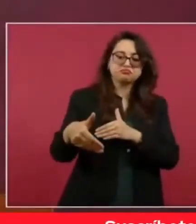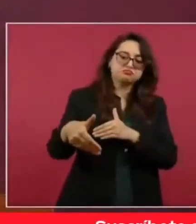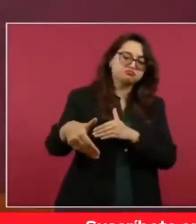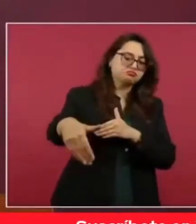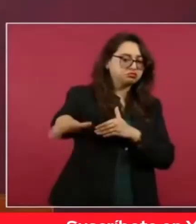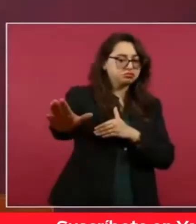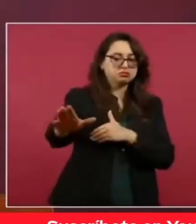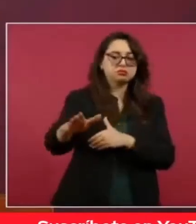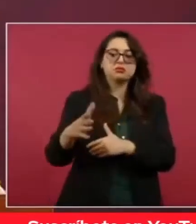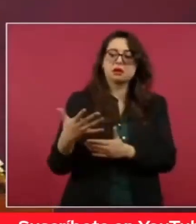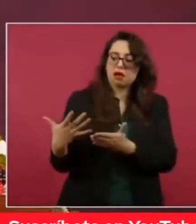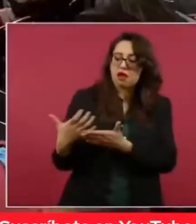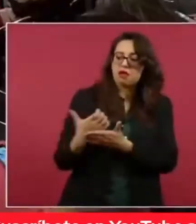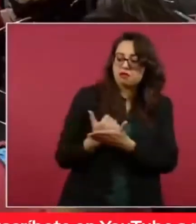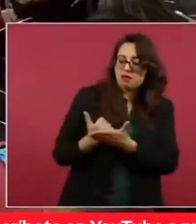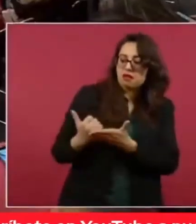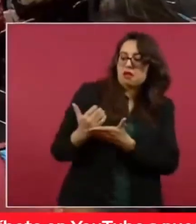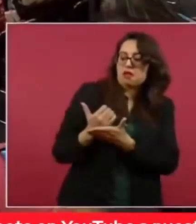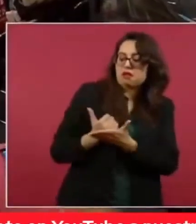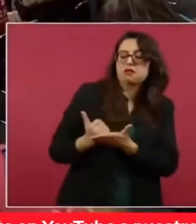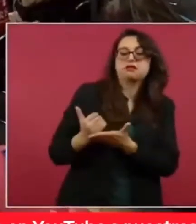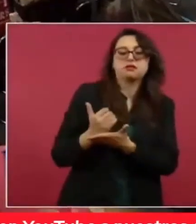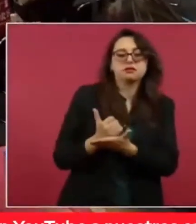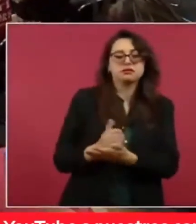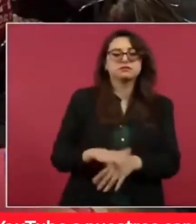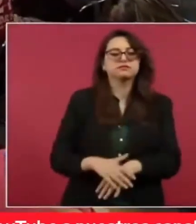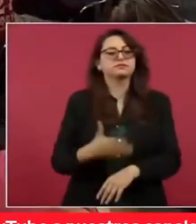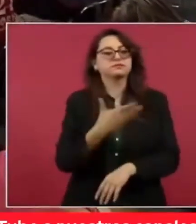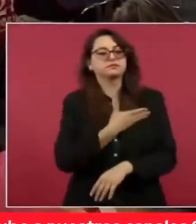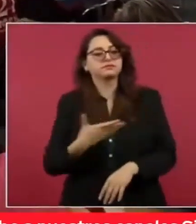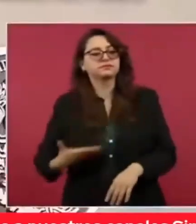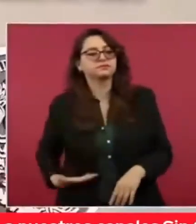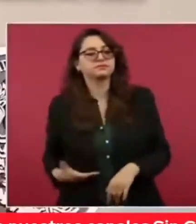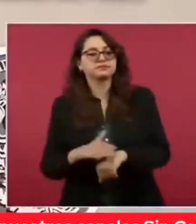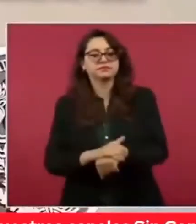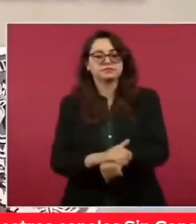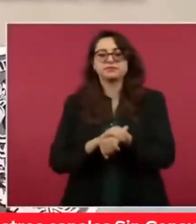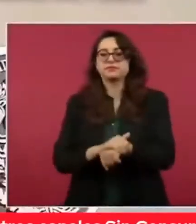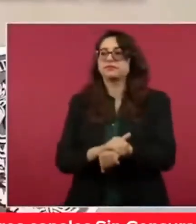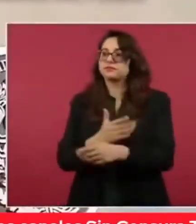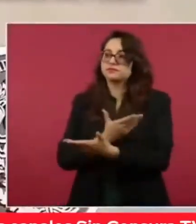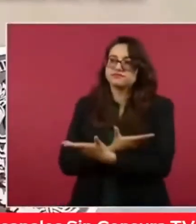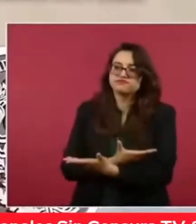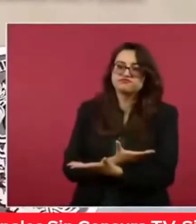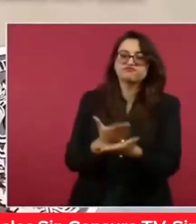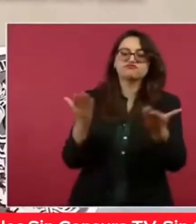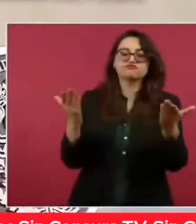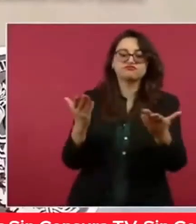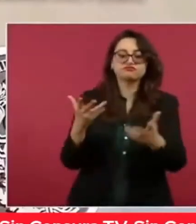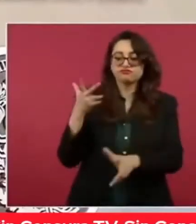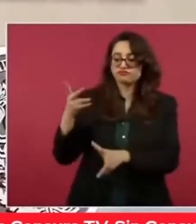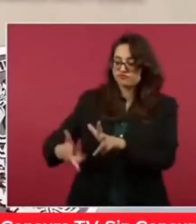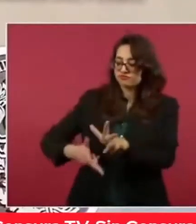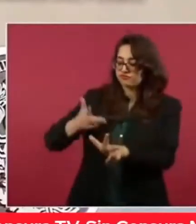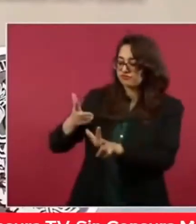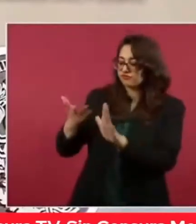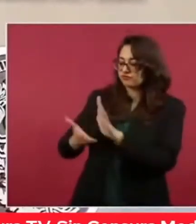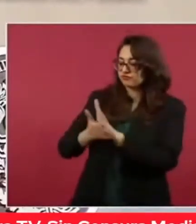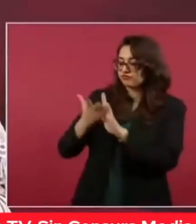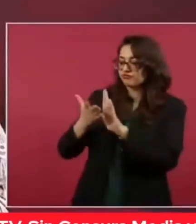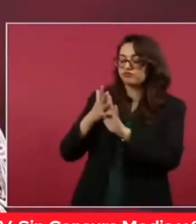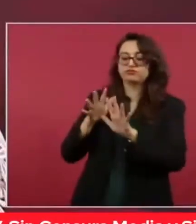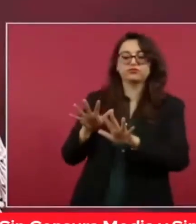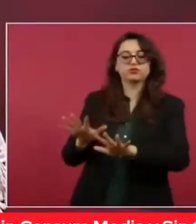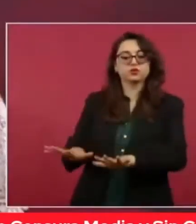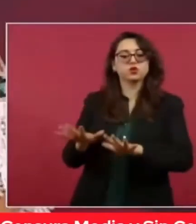un largo plazo. Señor presidente, amigas y amigos, el Tren Maya es una de las obras de infraestructura emblemáticas